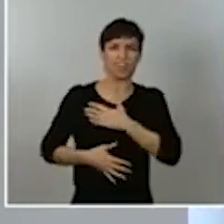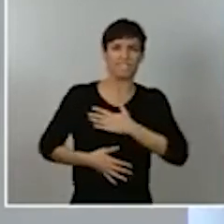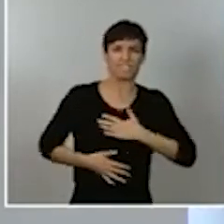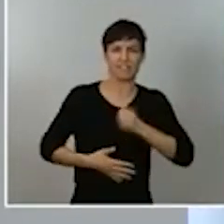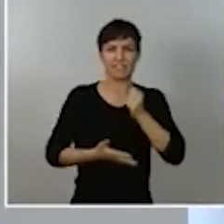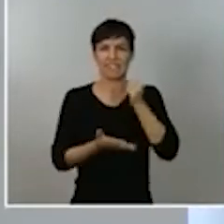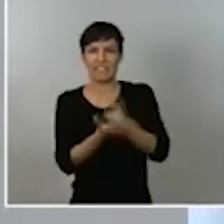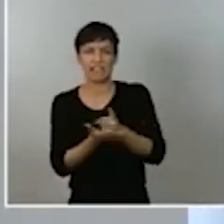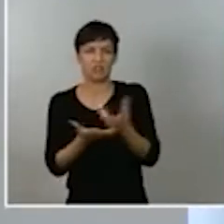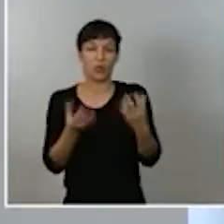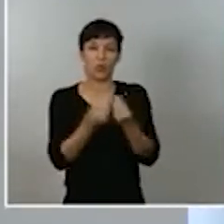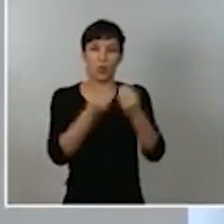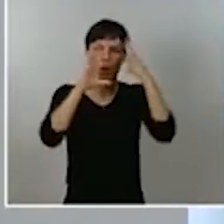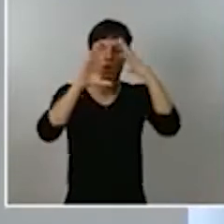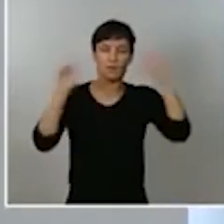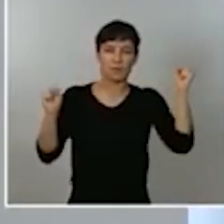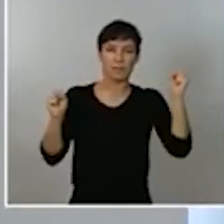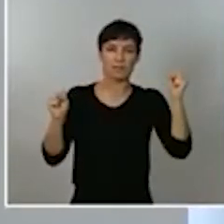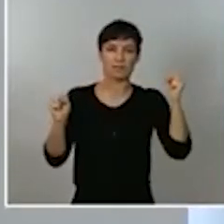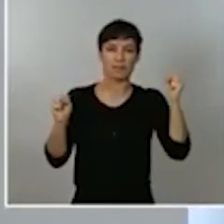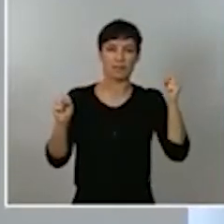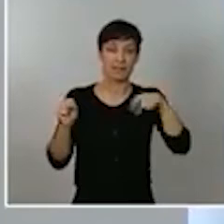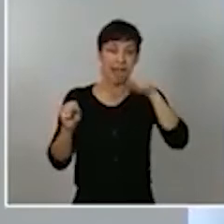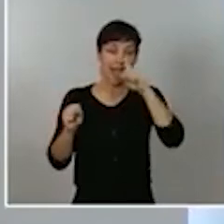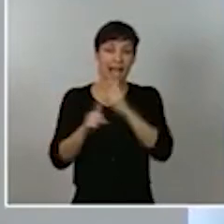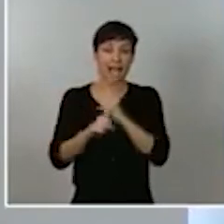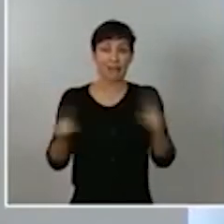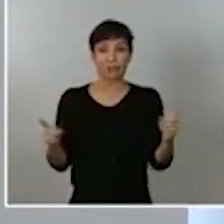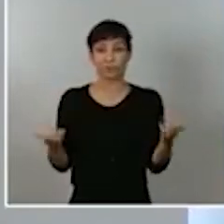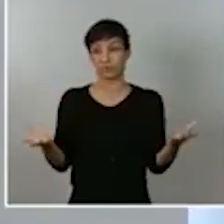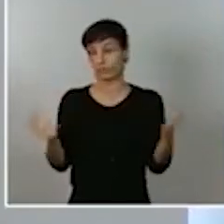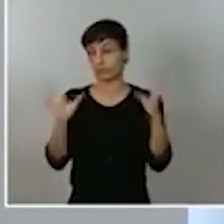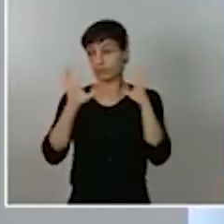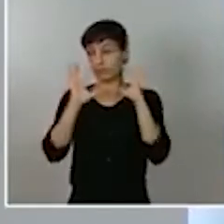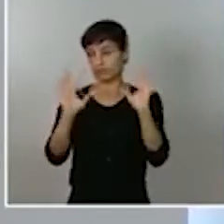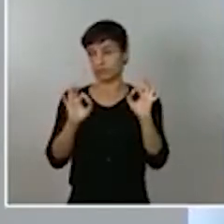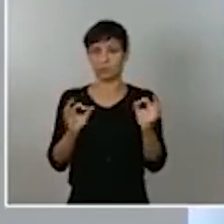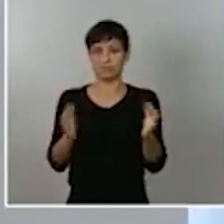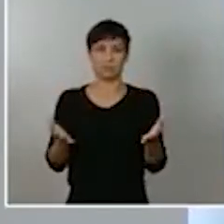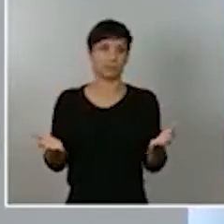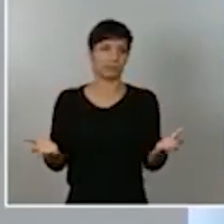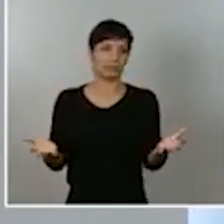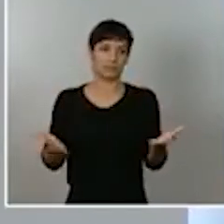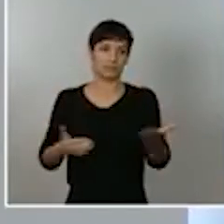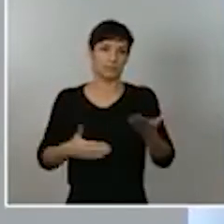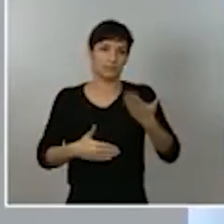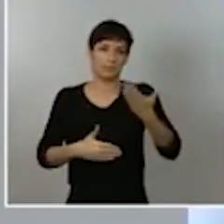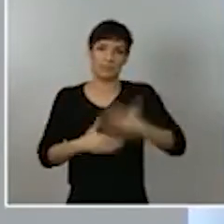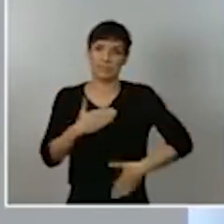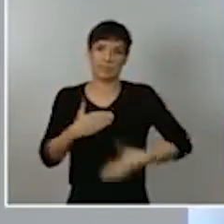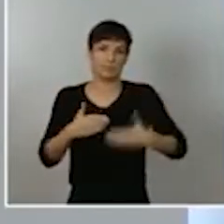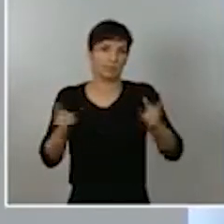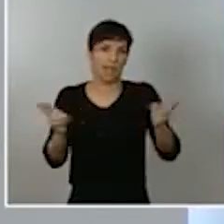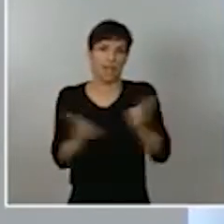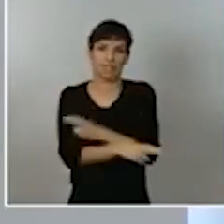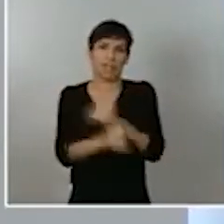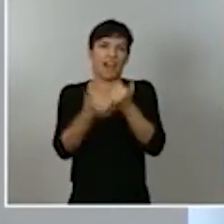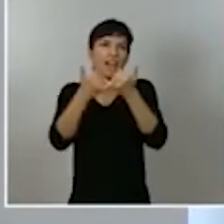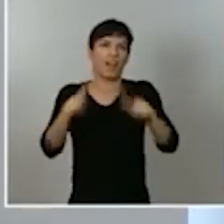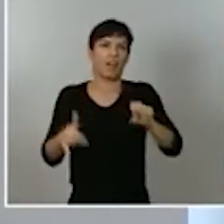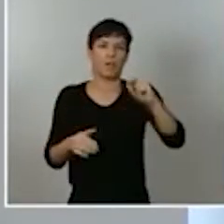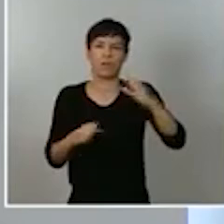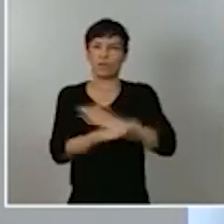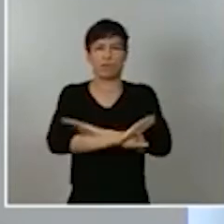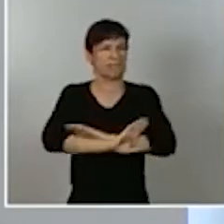con la Guardia Civil y este año evidentemente está absolutamente limitado anulado la celebración de su día como hace una